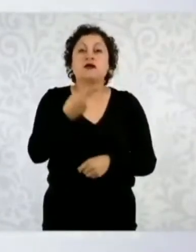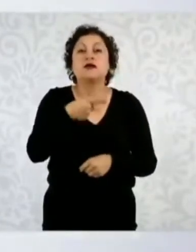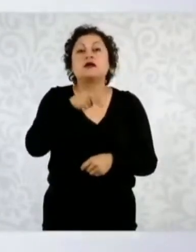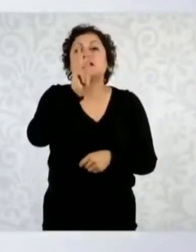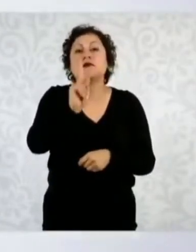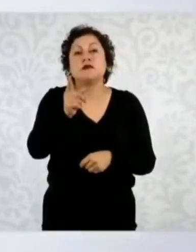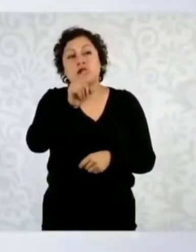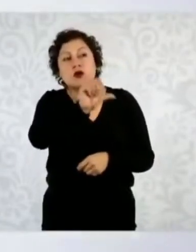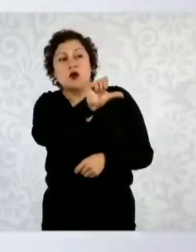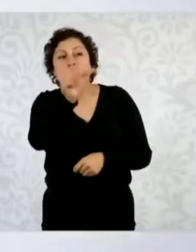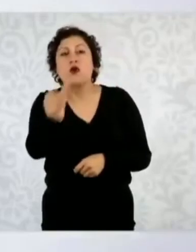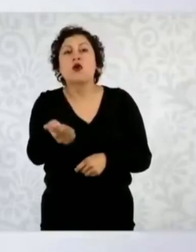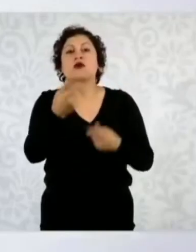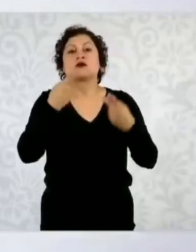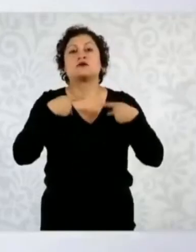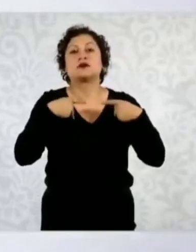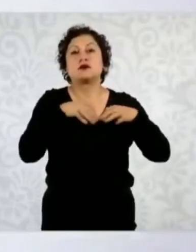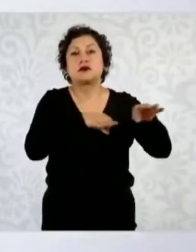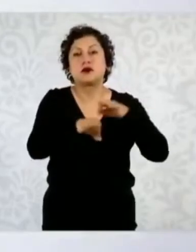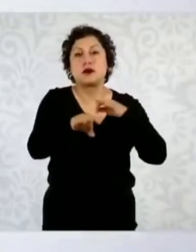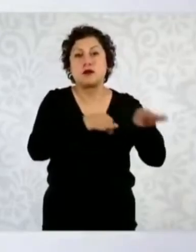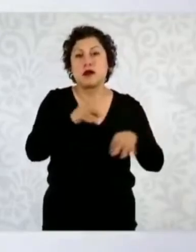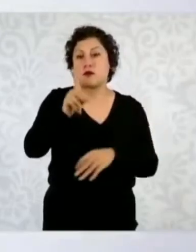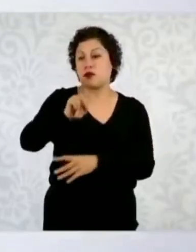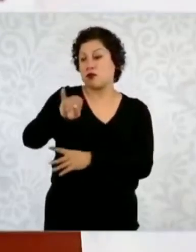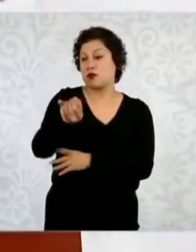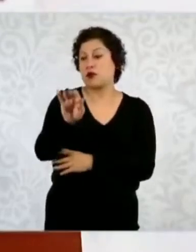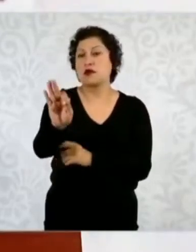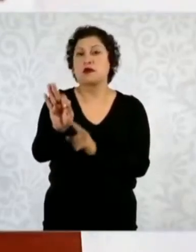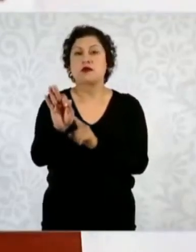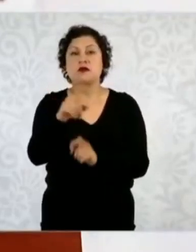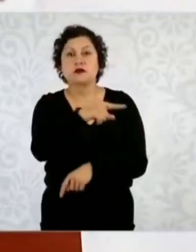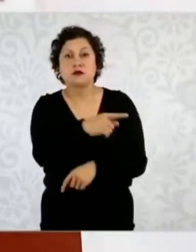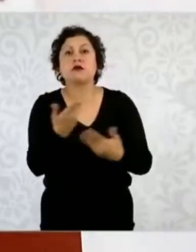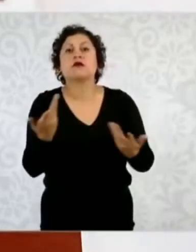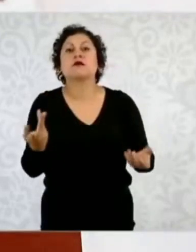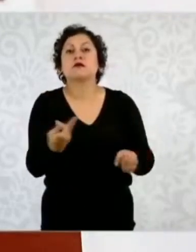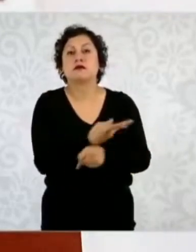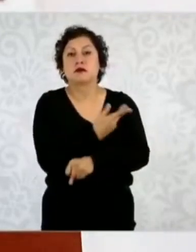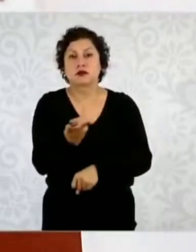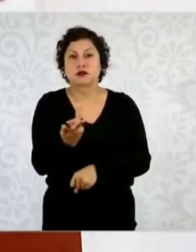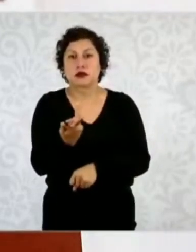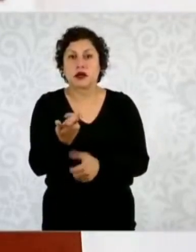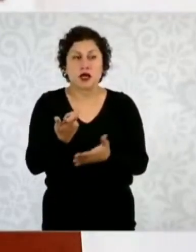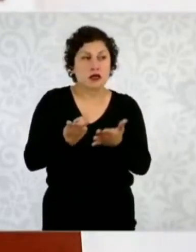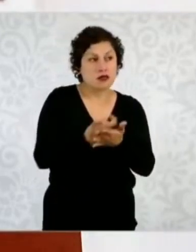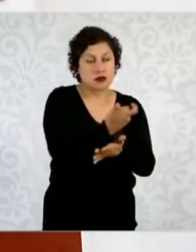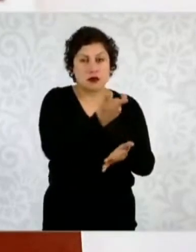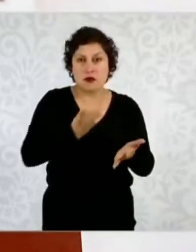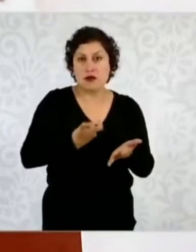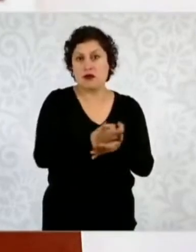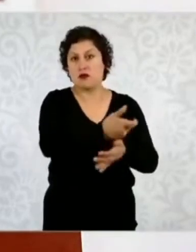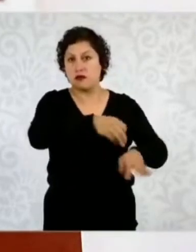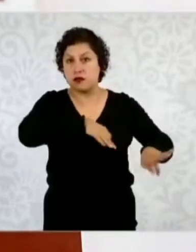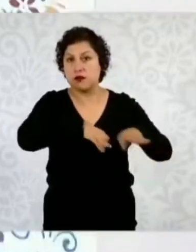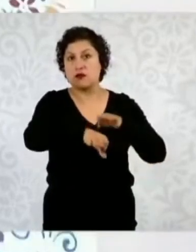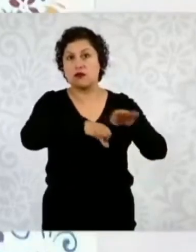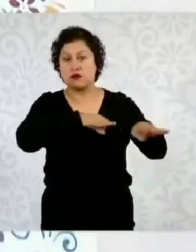hay sustento para el paro, porque todos sus derechos, sus salarios, prestaciones,